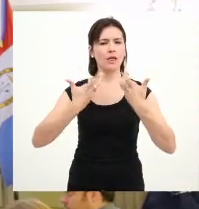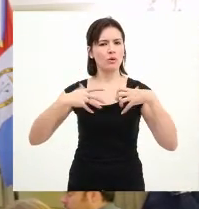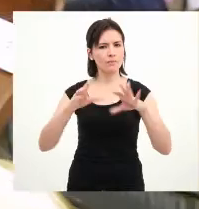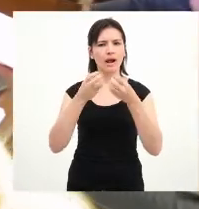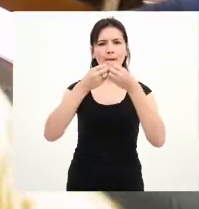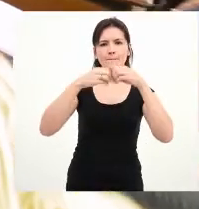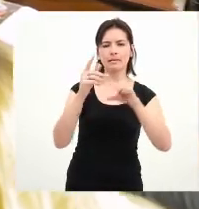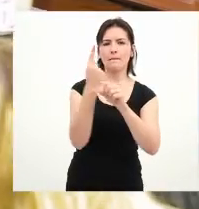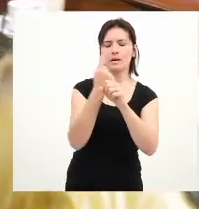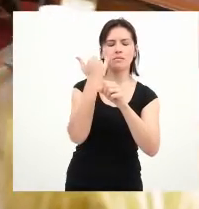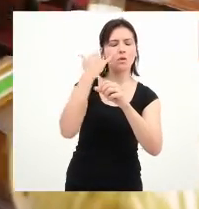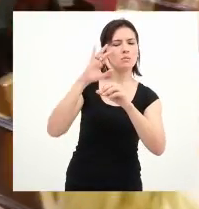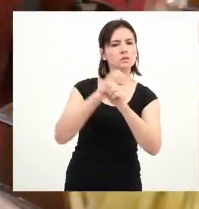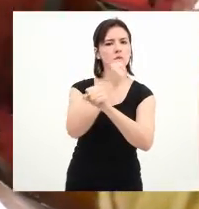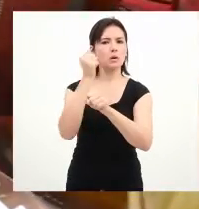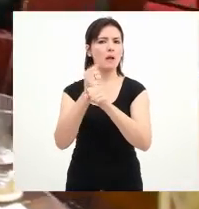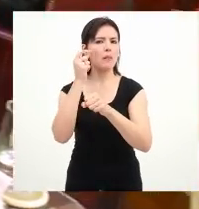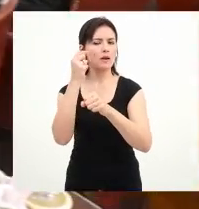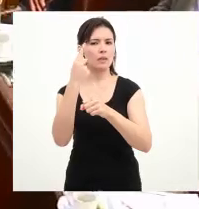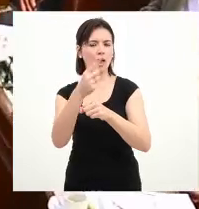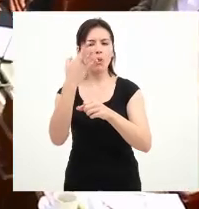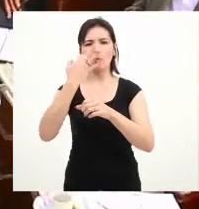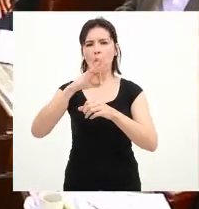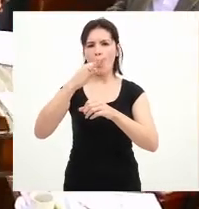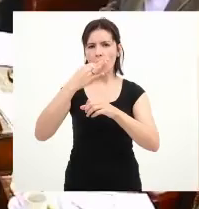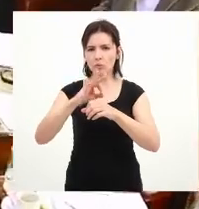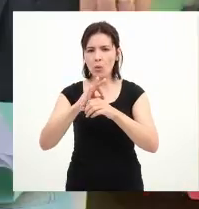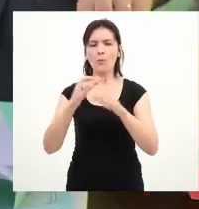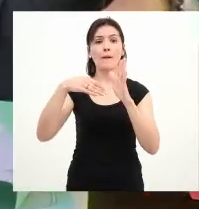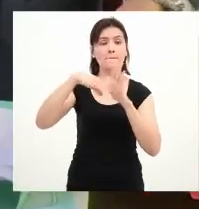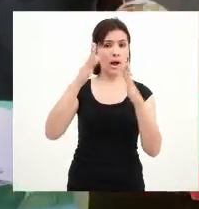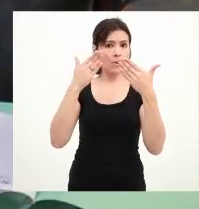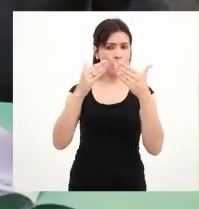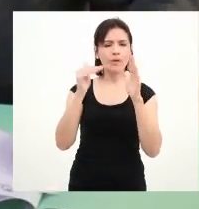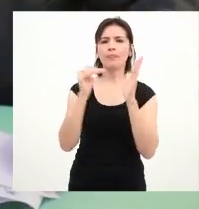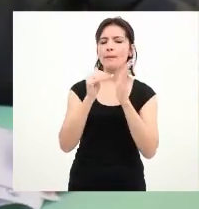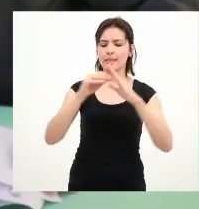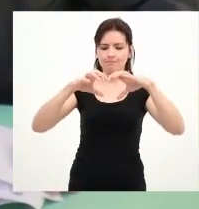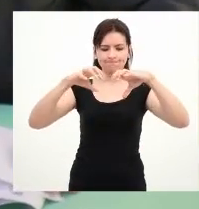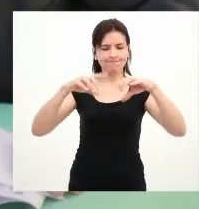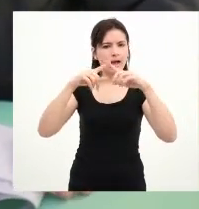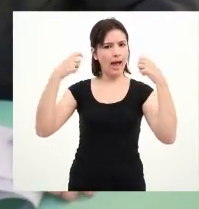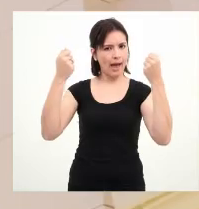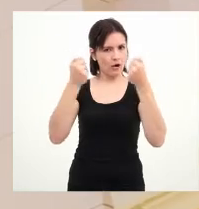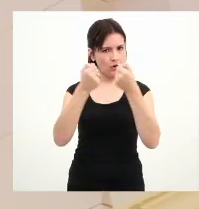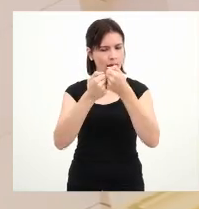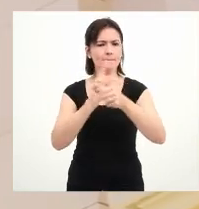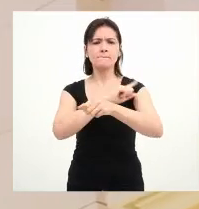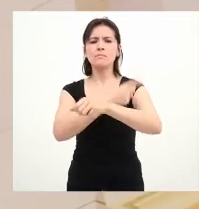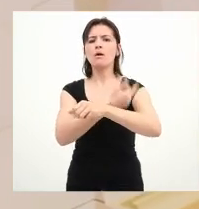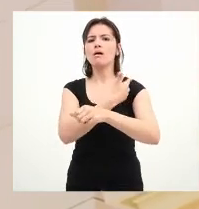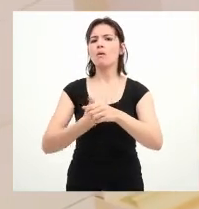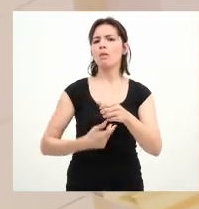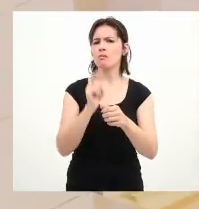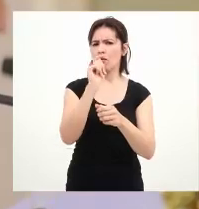ordinarias de la legislatura es desde el 1 de mayo hasta el 31 de octubre. Este período puede extenderse hasta un mes más, en virtud del